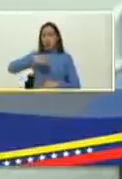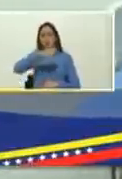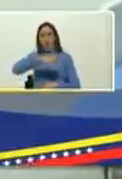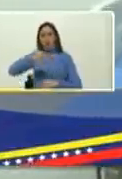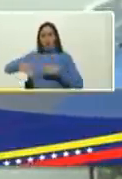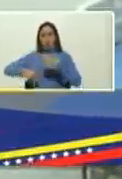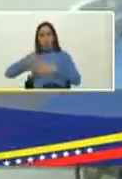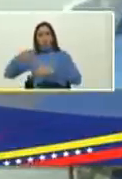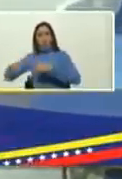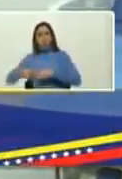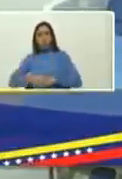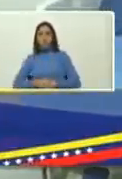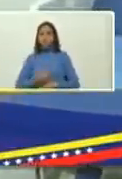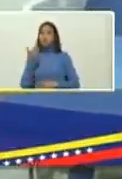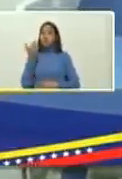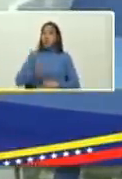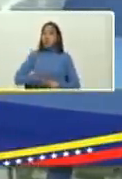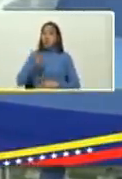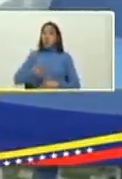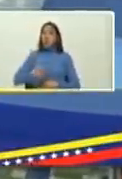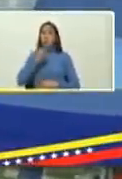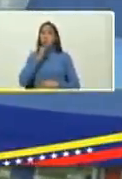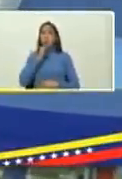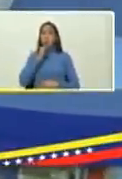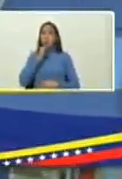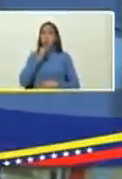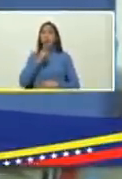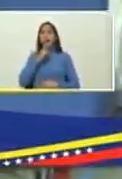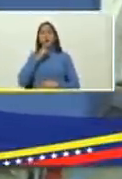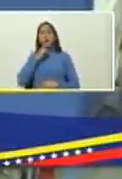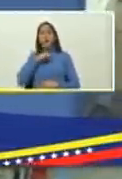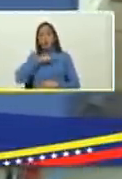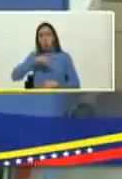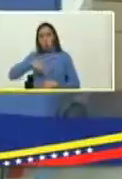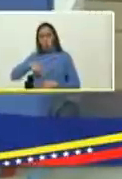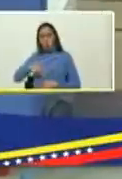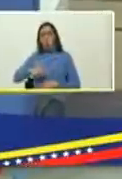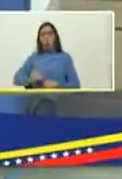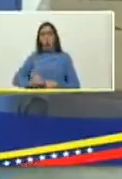los días es importante decir que en las dificultades nos crecemos